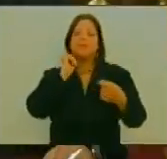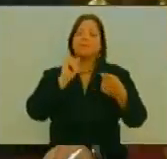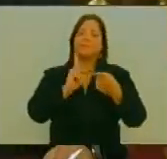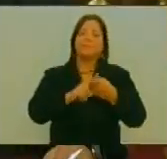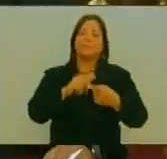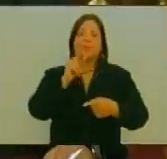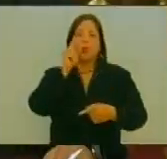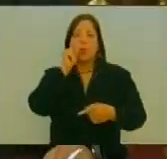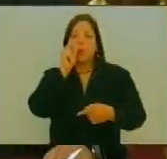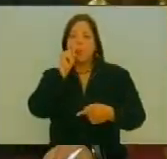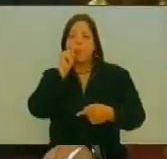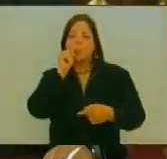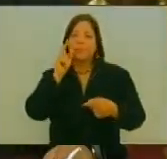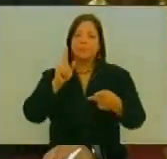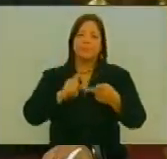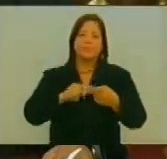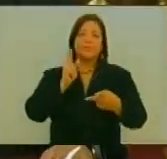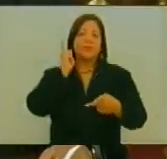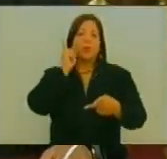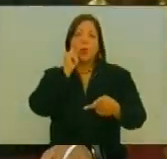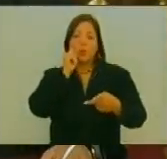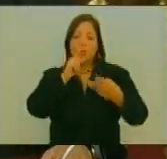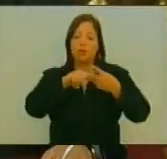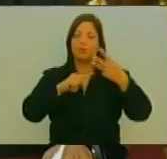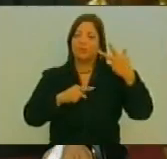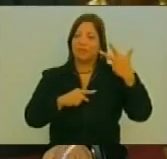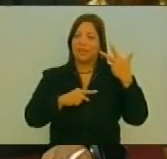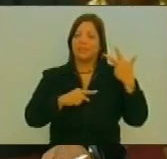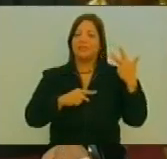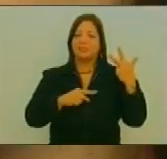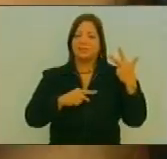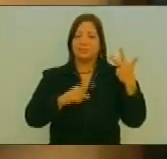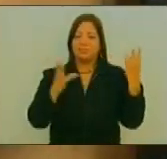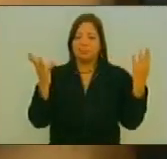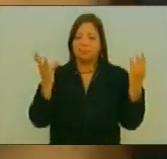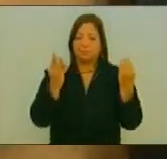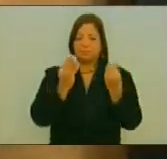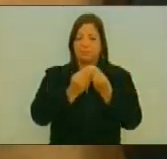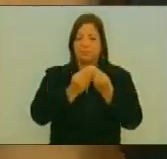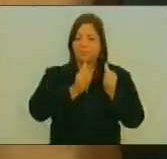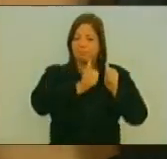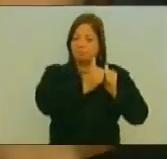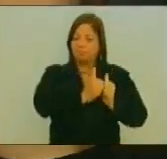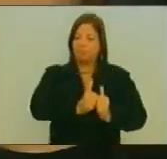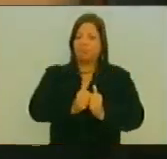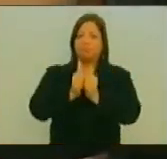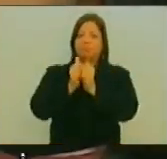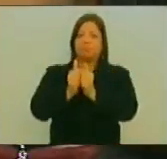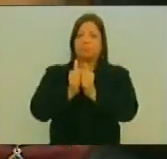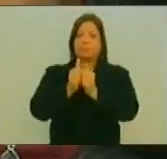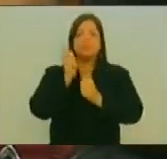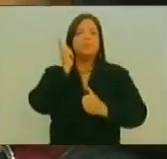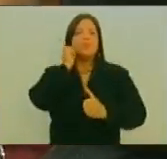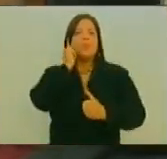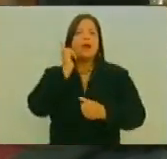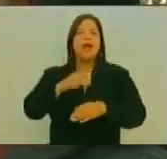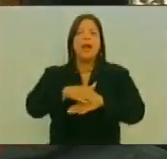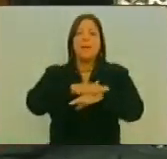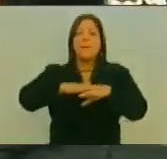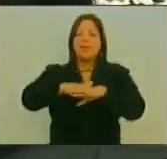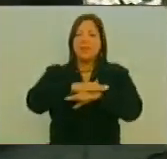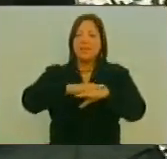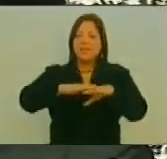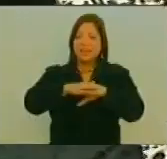Darío Vivas Y Fernando Soto Rojas A los Fines De Acompañar A la Ciudadana Ana